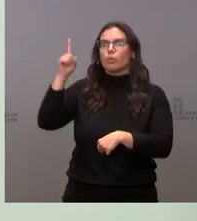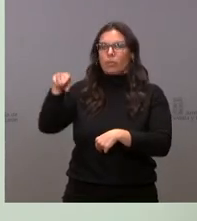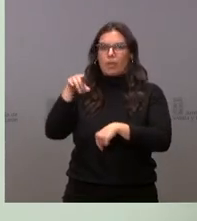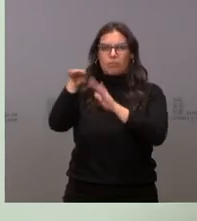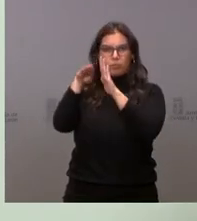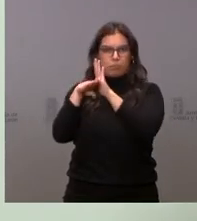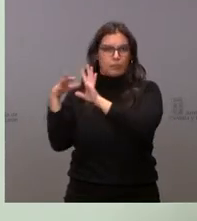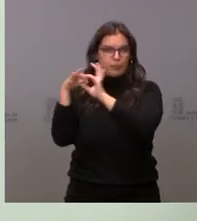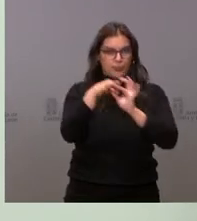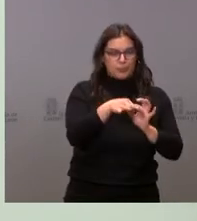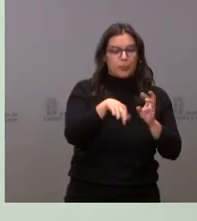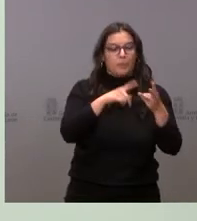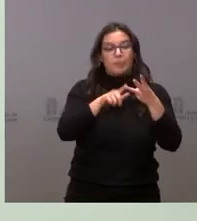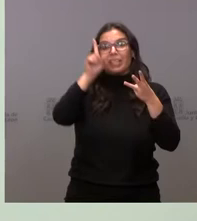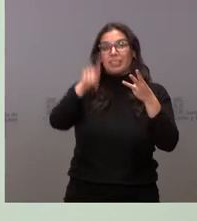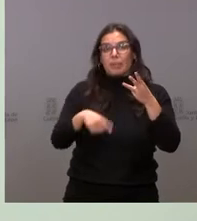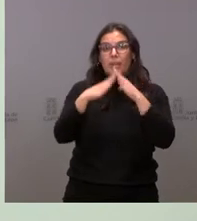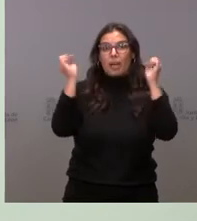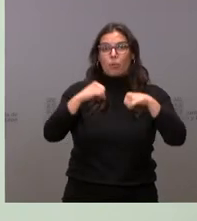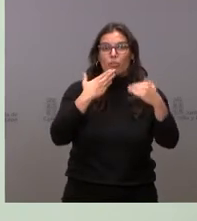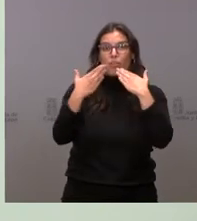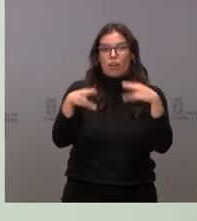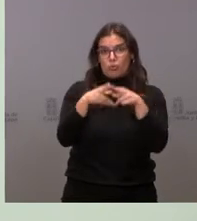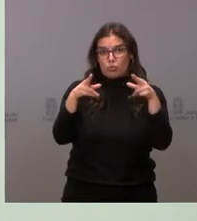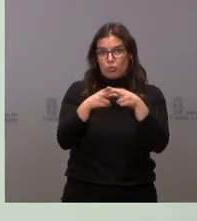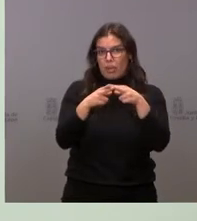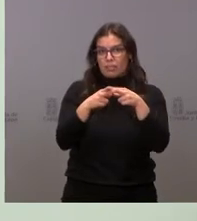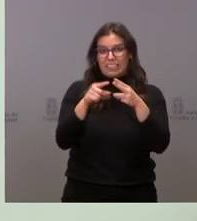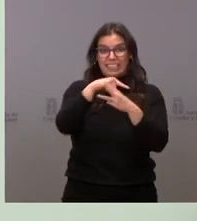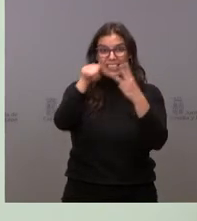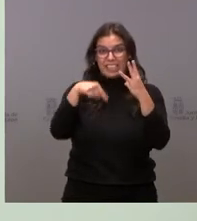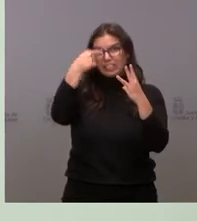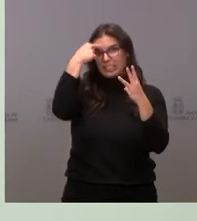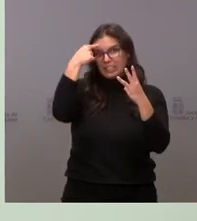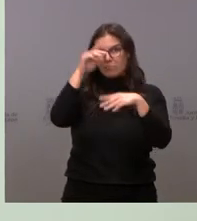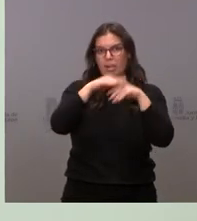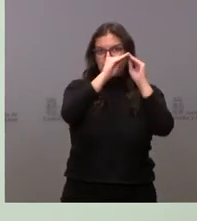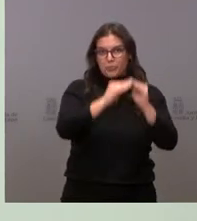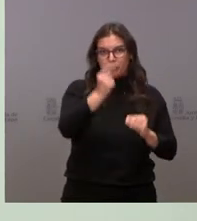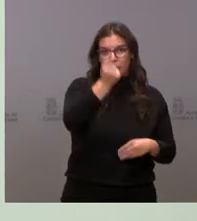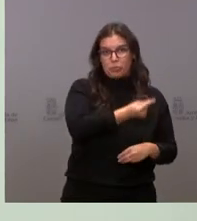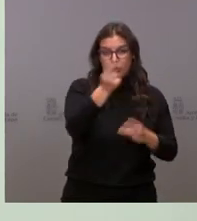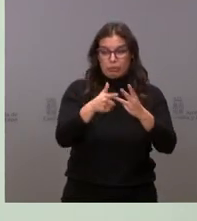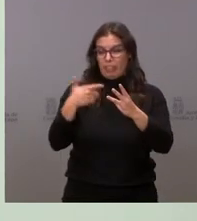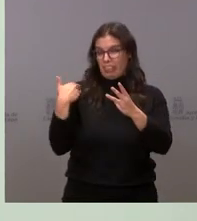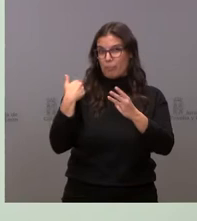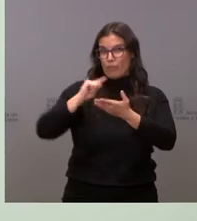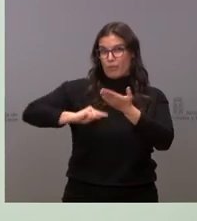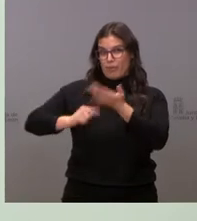por supuesto, los acuerdos del diálogo social. Saben ustedes que hace tan solo unos días firmamos algunos de ellos muy importantes.